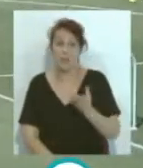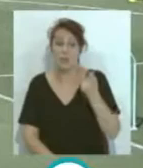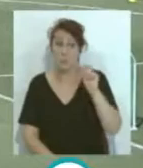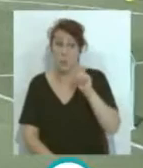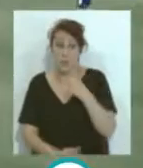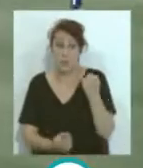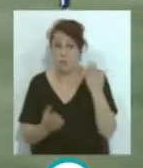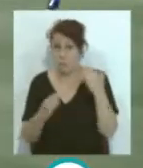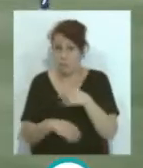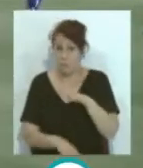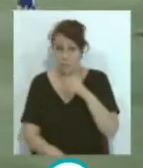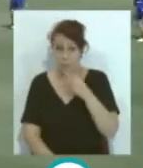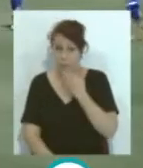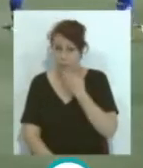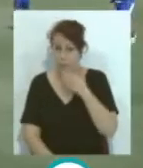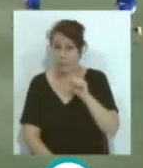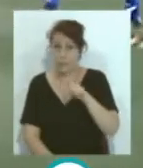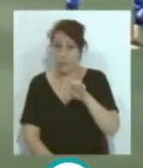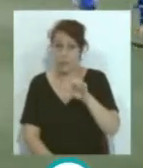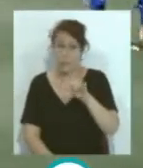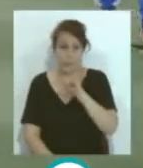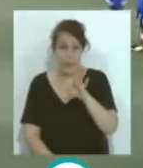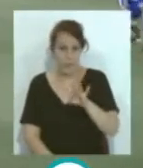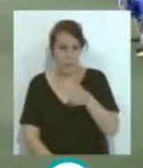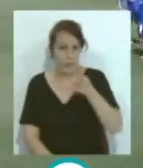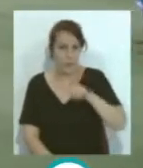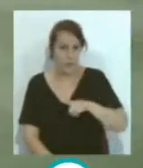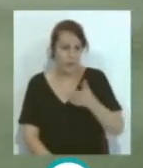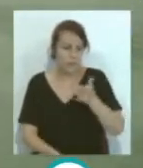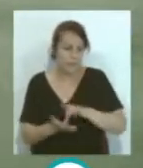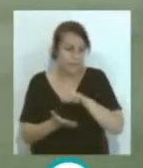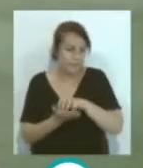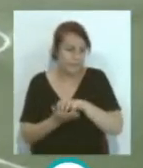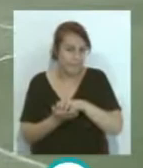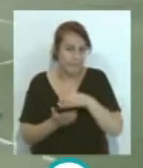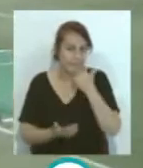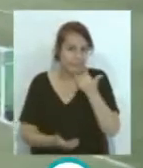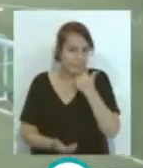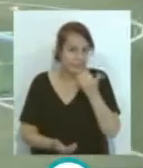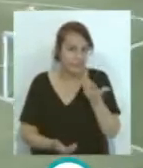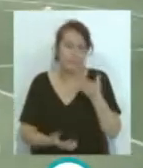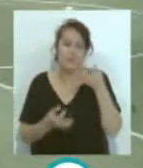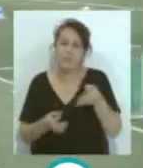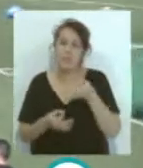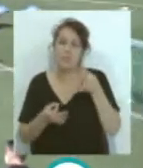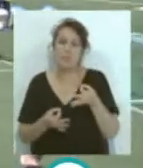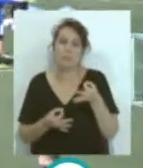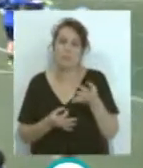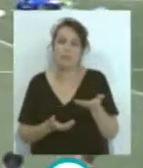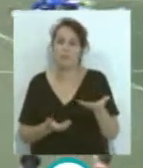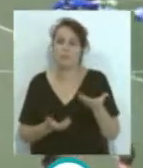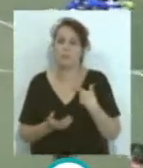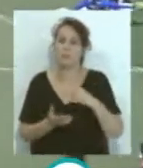necesarios... ...y van a lejos... ...siempre han tenido también... ...cuando han tenido alguna duda y algo... ...siempre han llegado